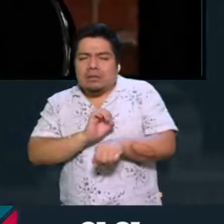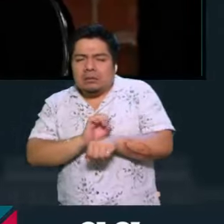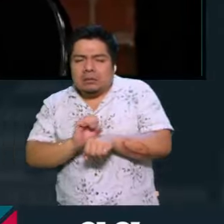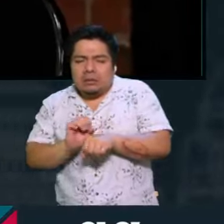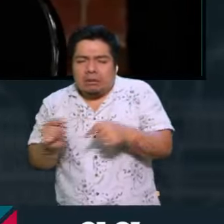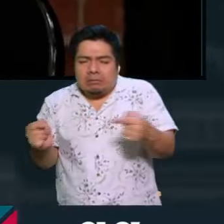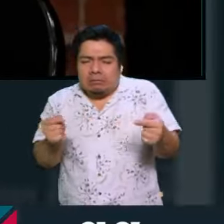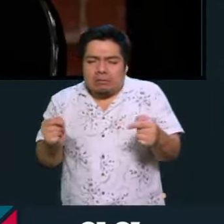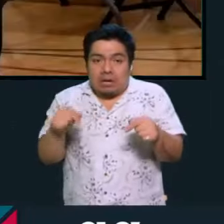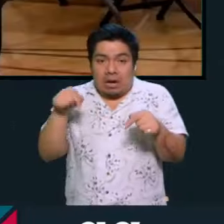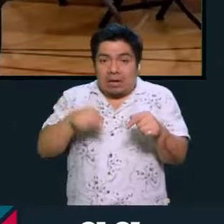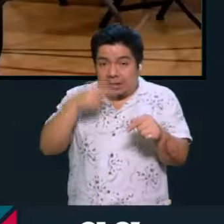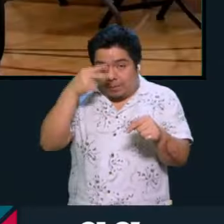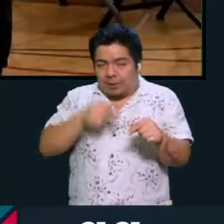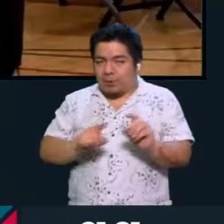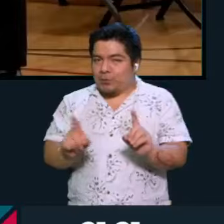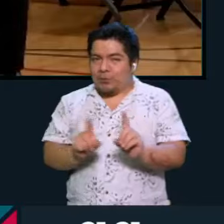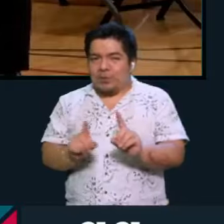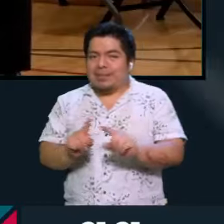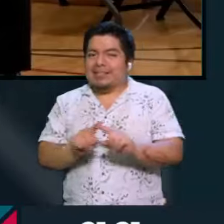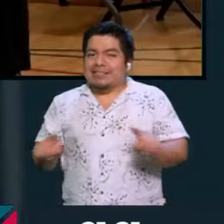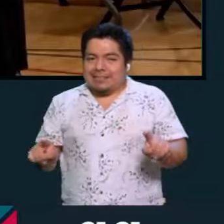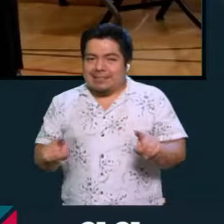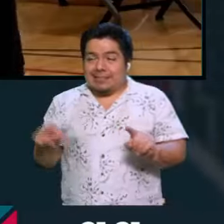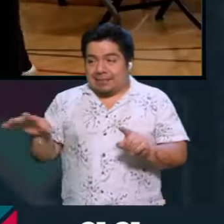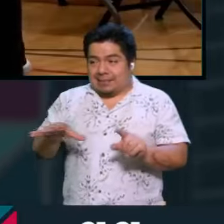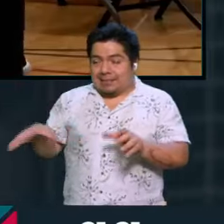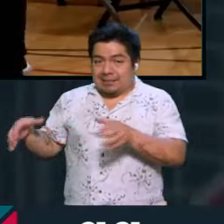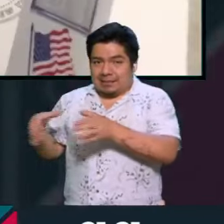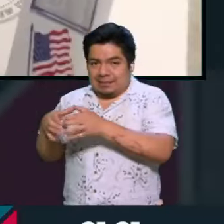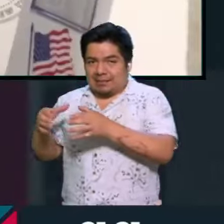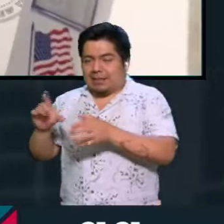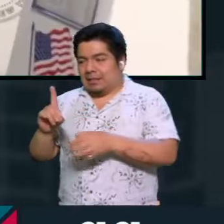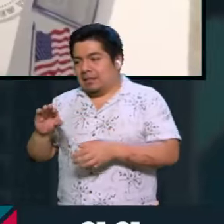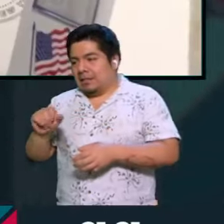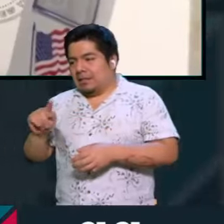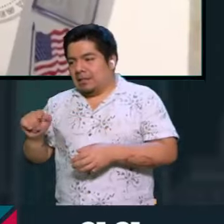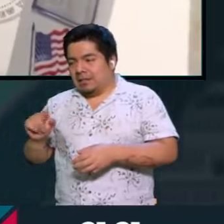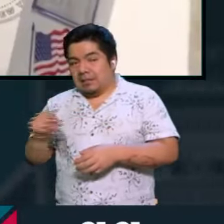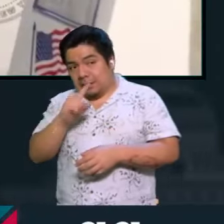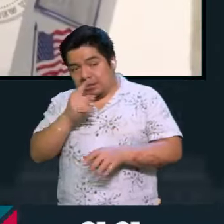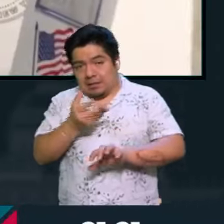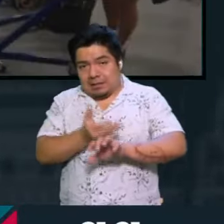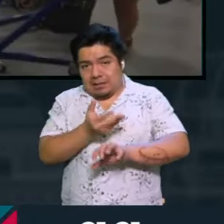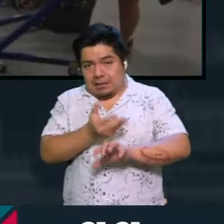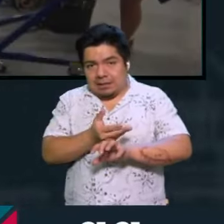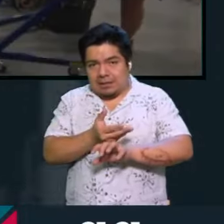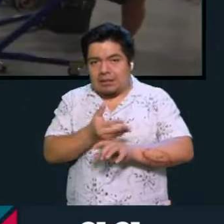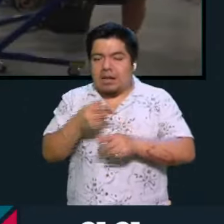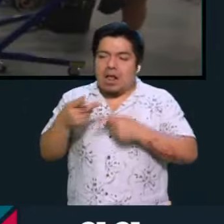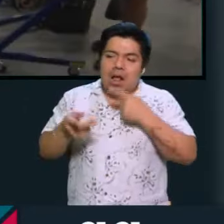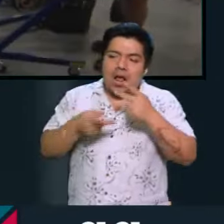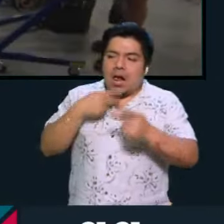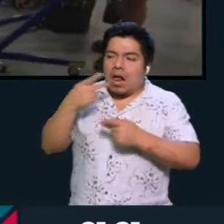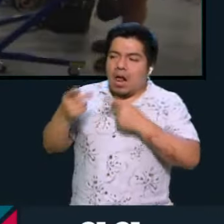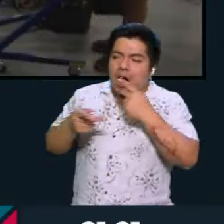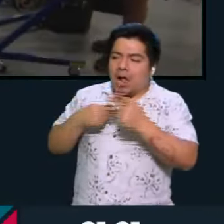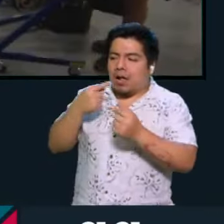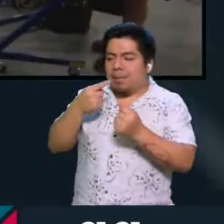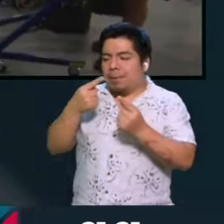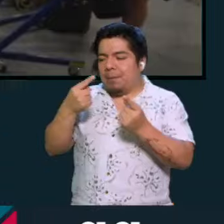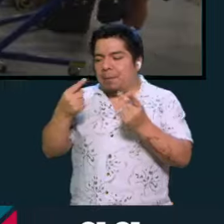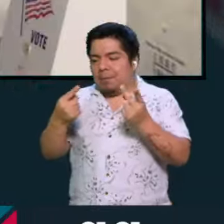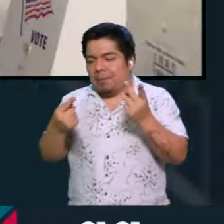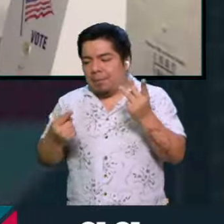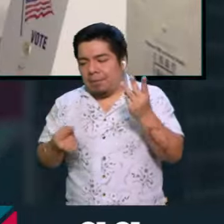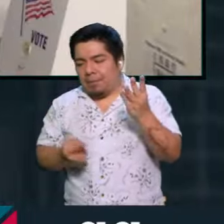algo que no pasó en nuestro país, que la oposición, hoy los demócratas en Estados Unidos, pues están hablando de todos los errores que